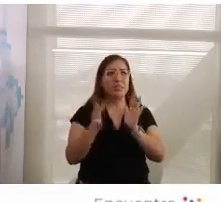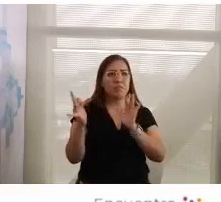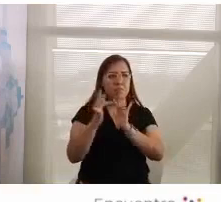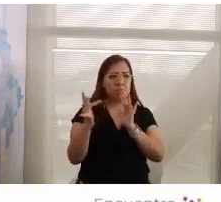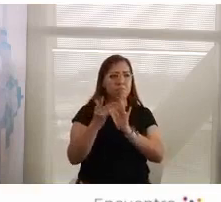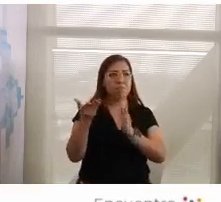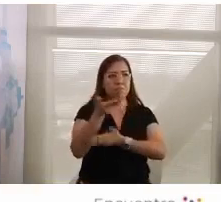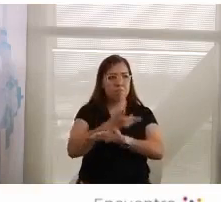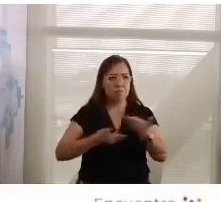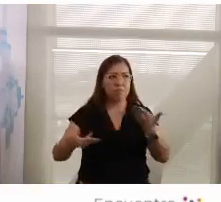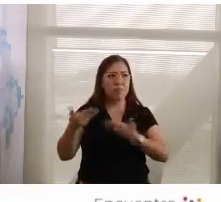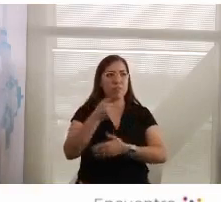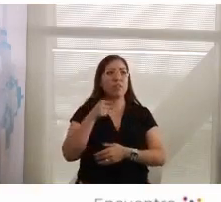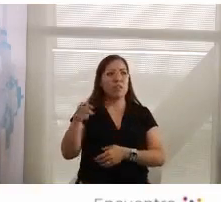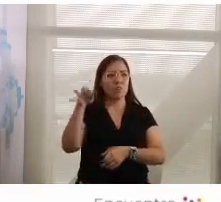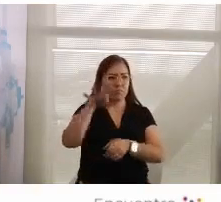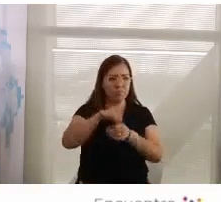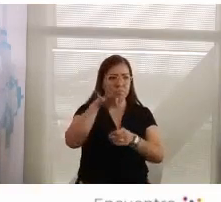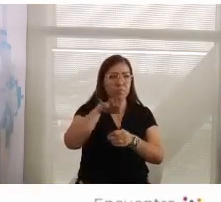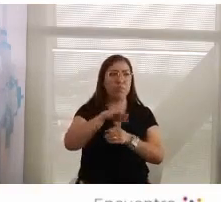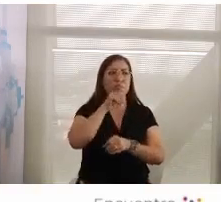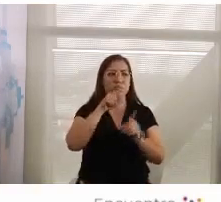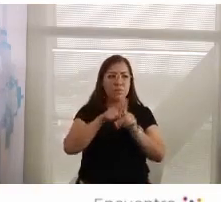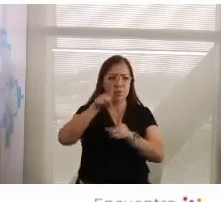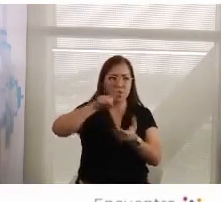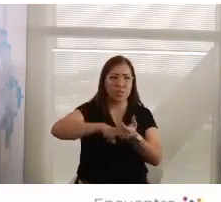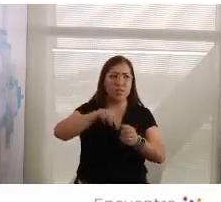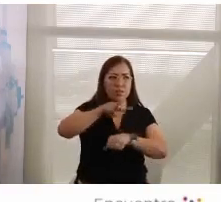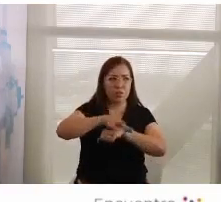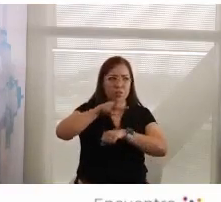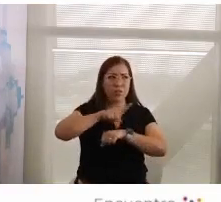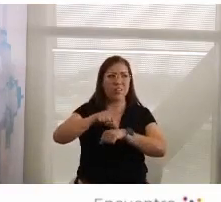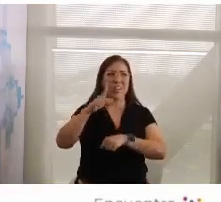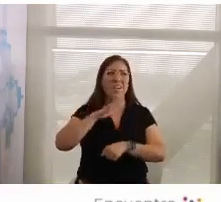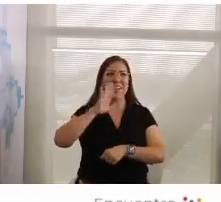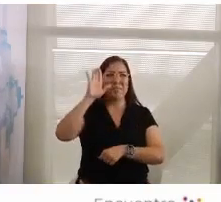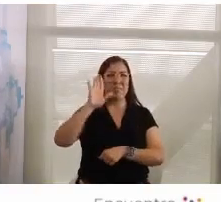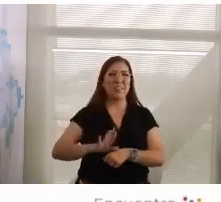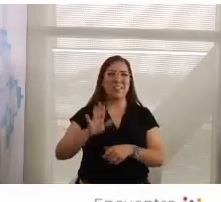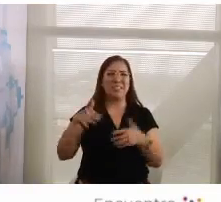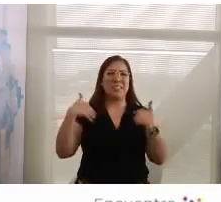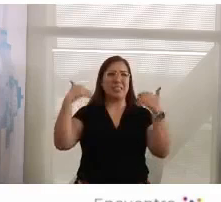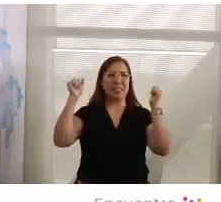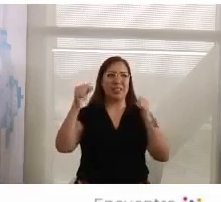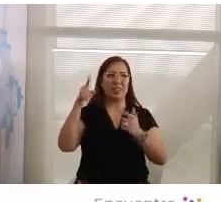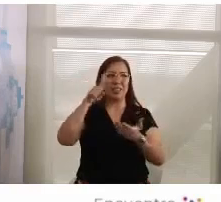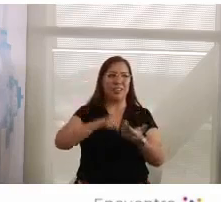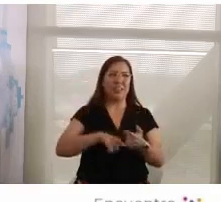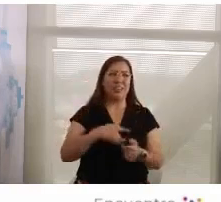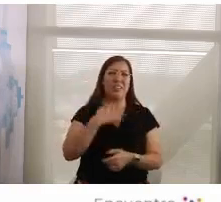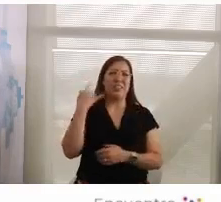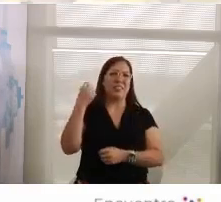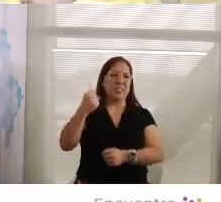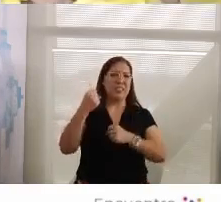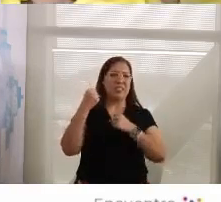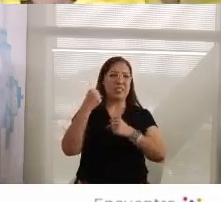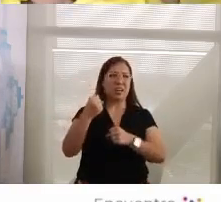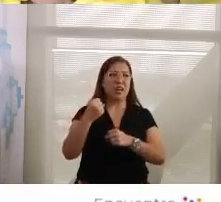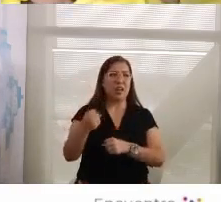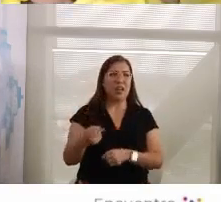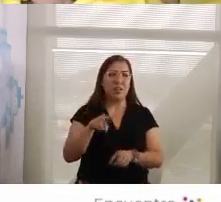proceso eleitoral en Venezuela. Entonces, hubo una presión interna muy fuerte y nos da una punta de